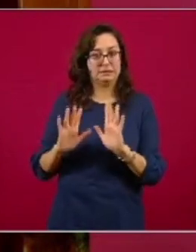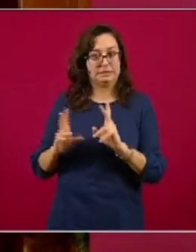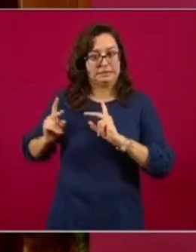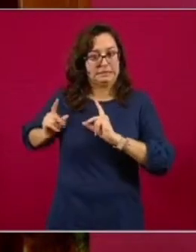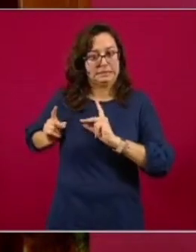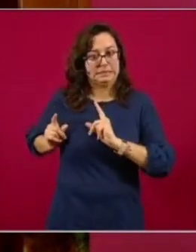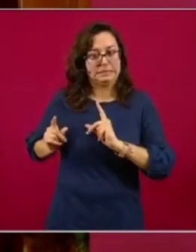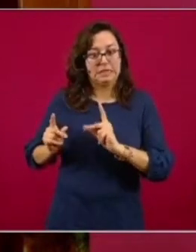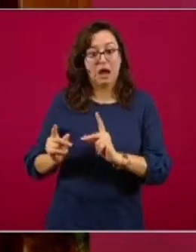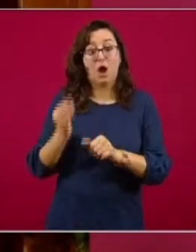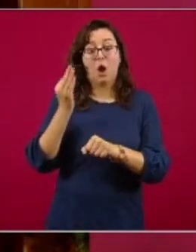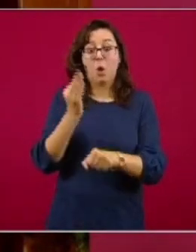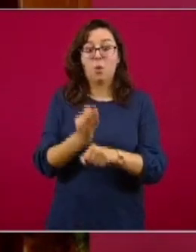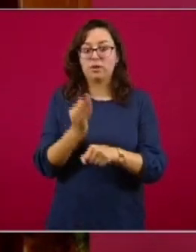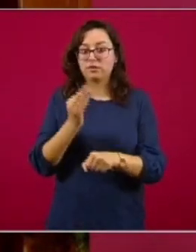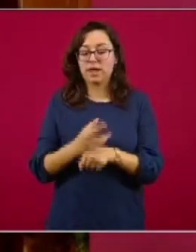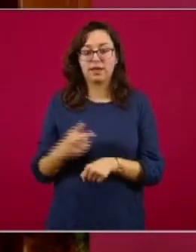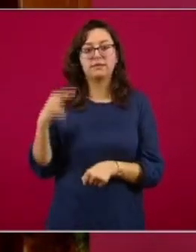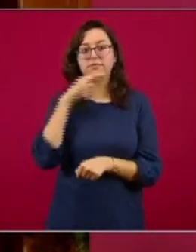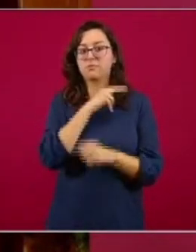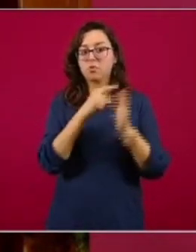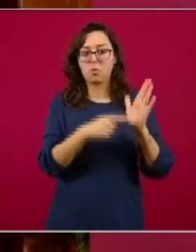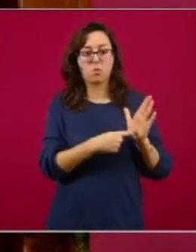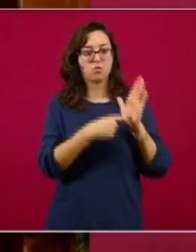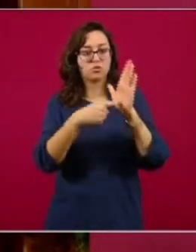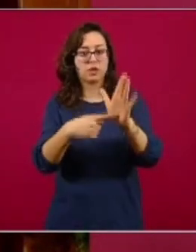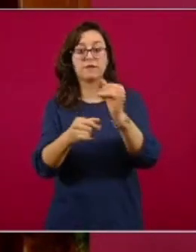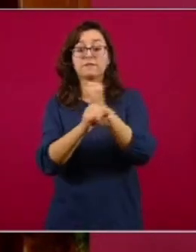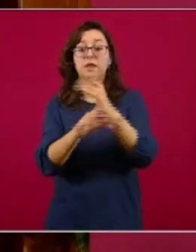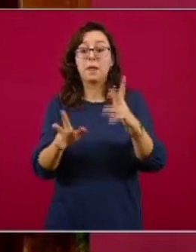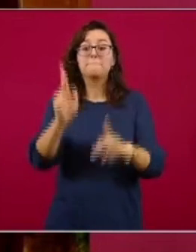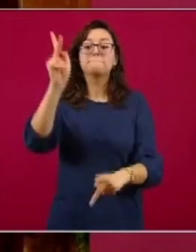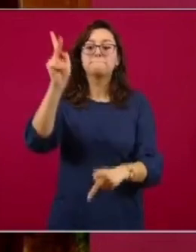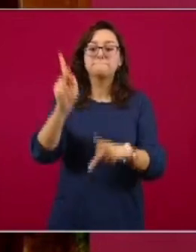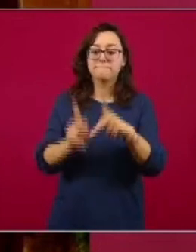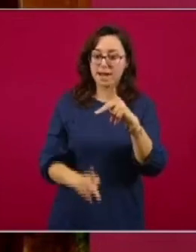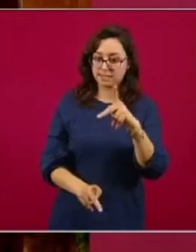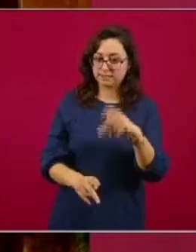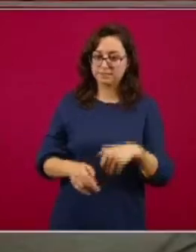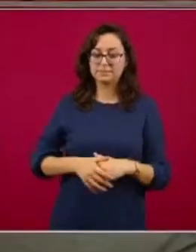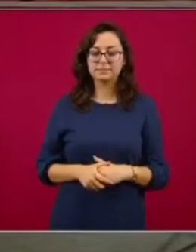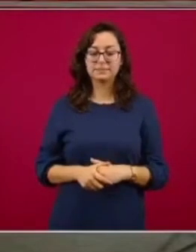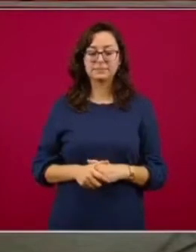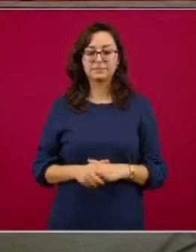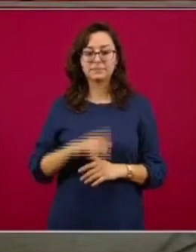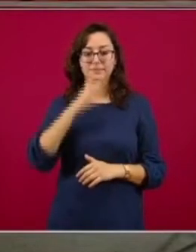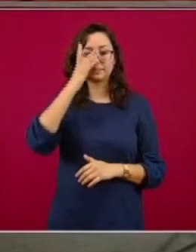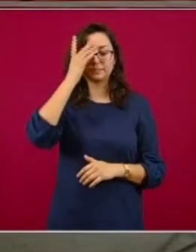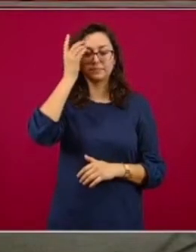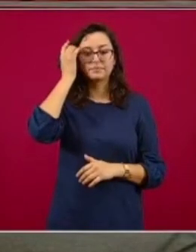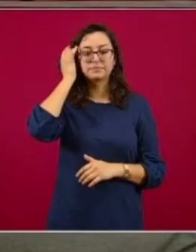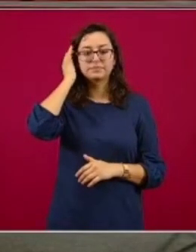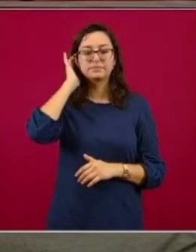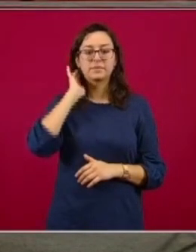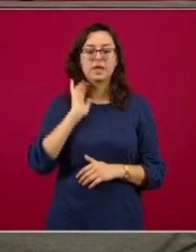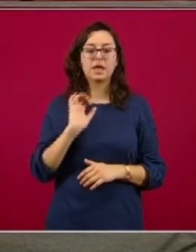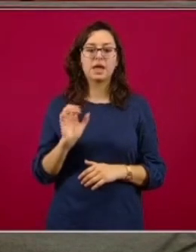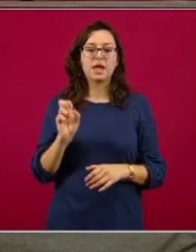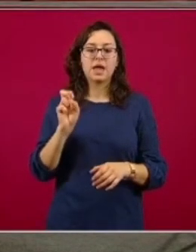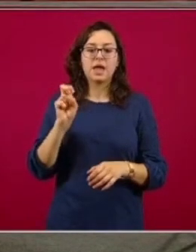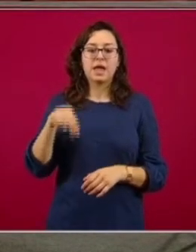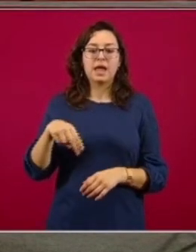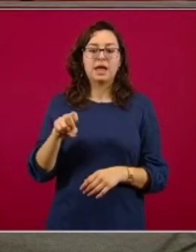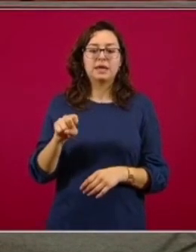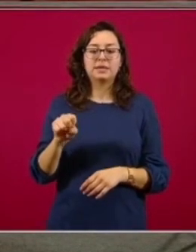el poder ya presentar datos, aunque repito, preliminares. La ENSANUT COVID, como ustedes